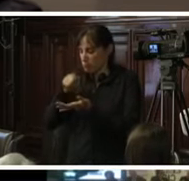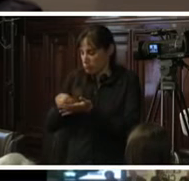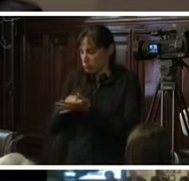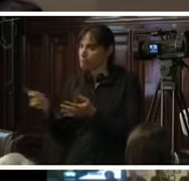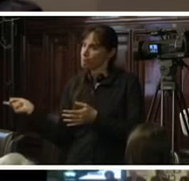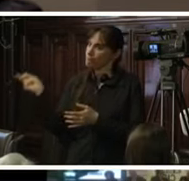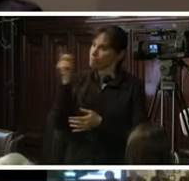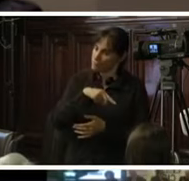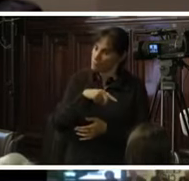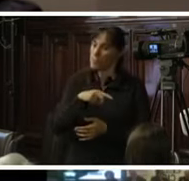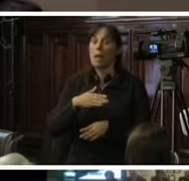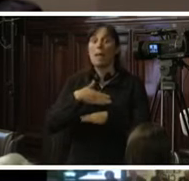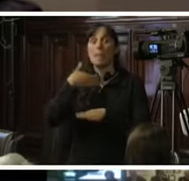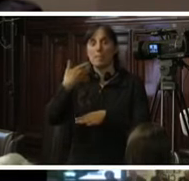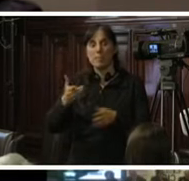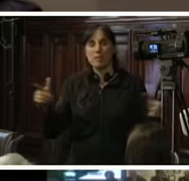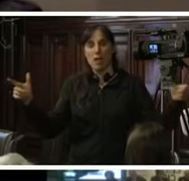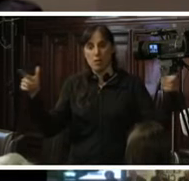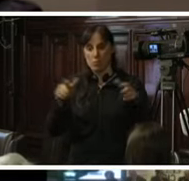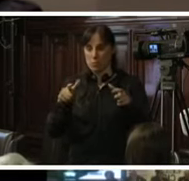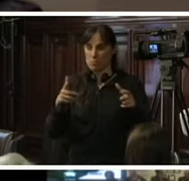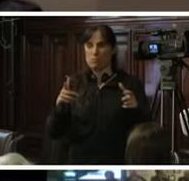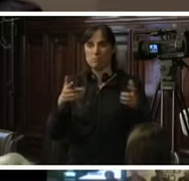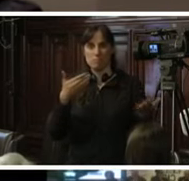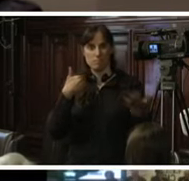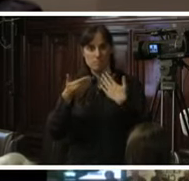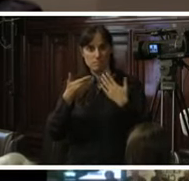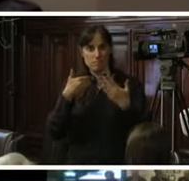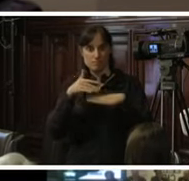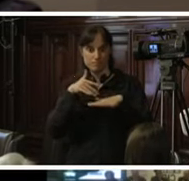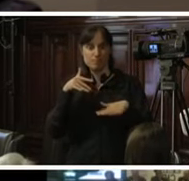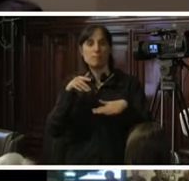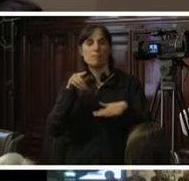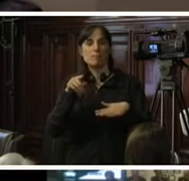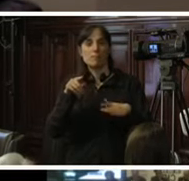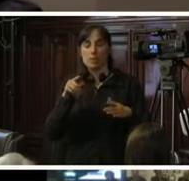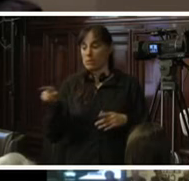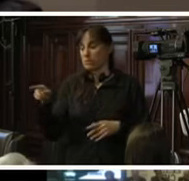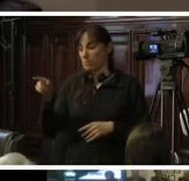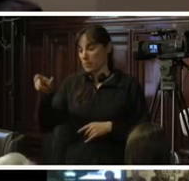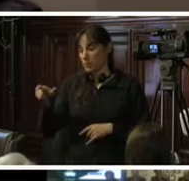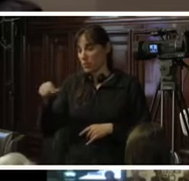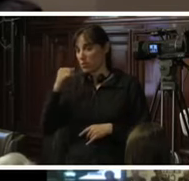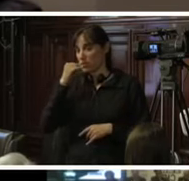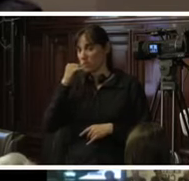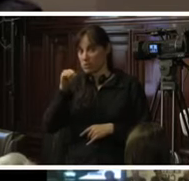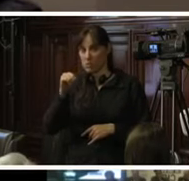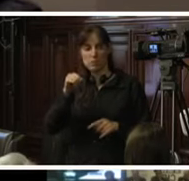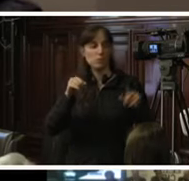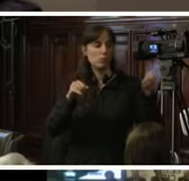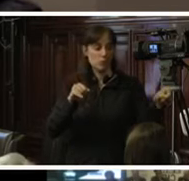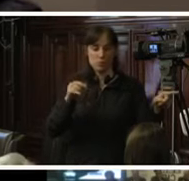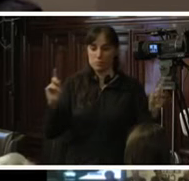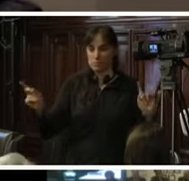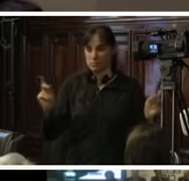luego hay una audiencia que se celebra con la participación de los denunciados donde ellos pueden hacer